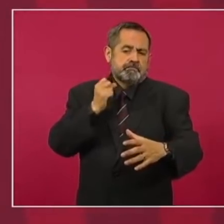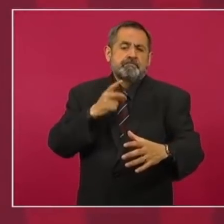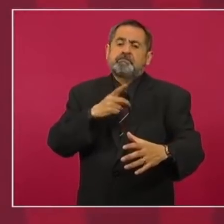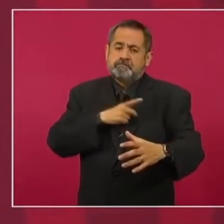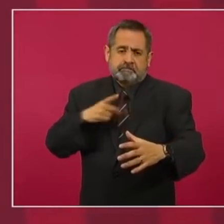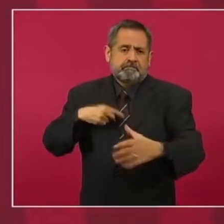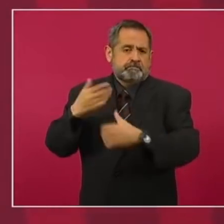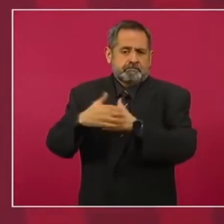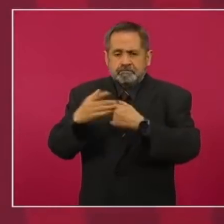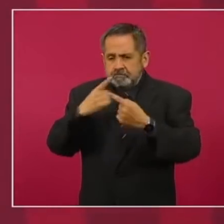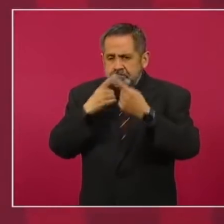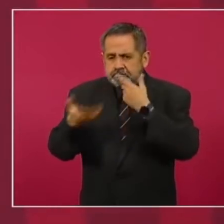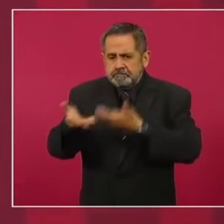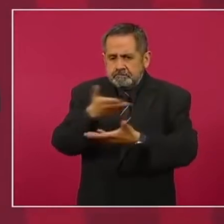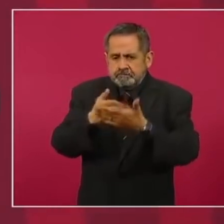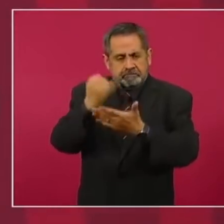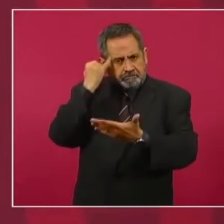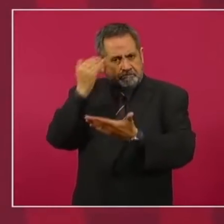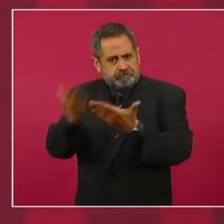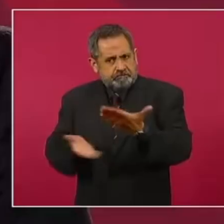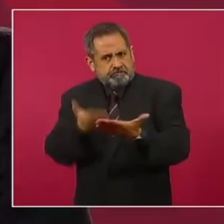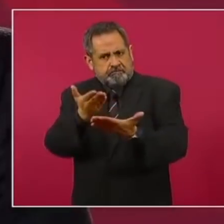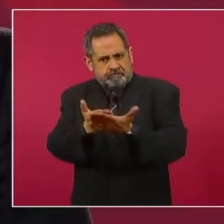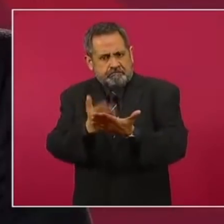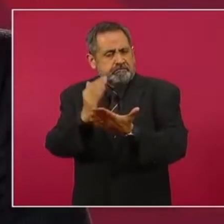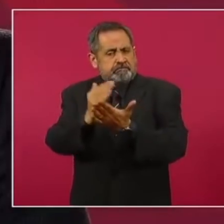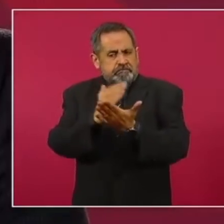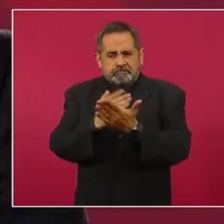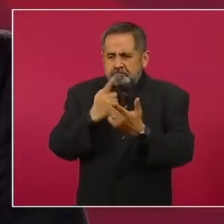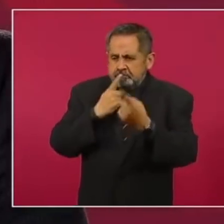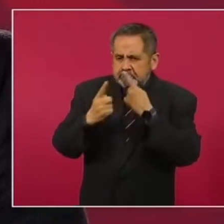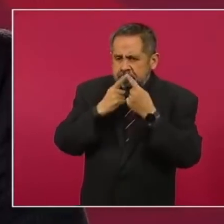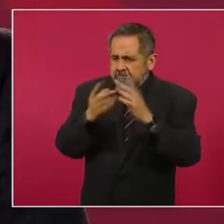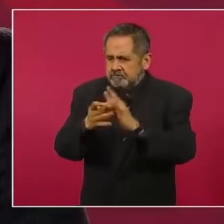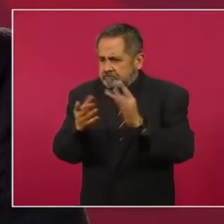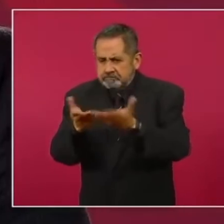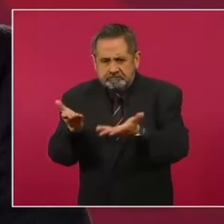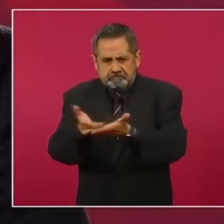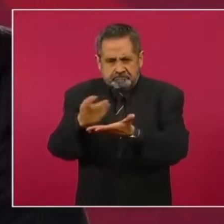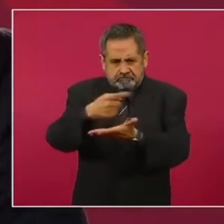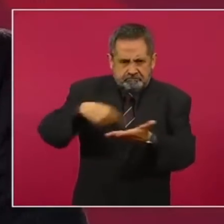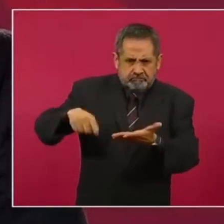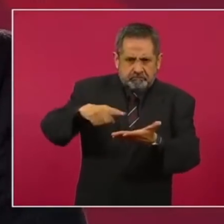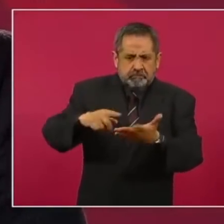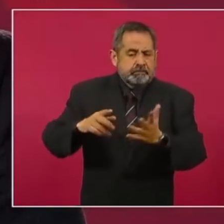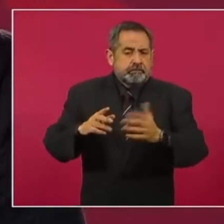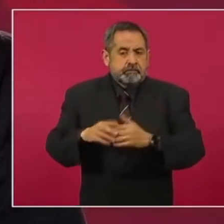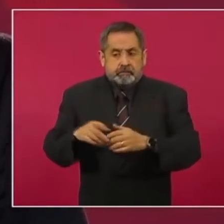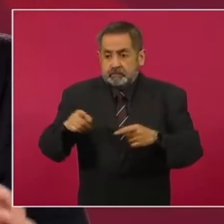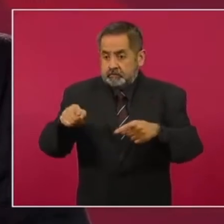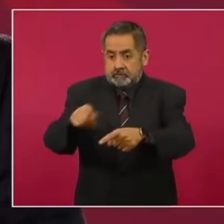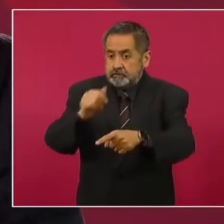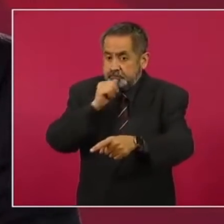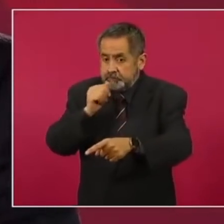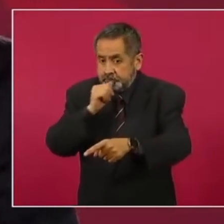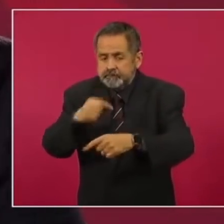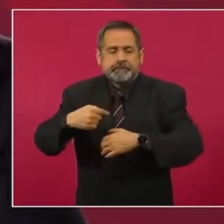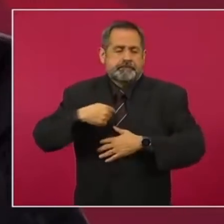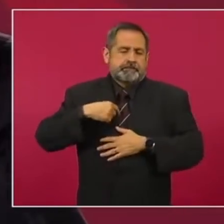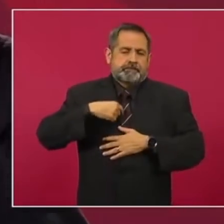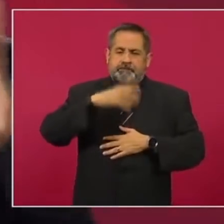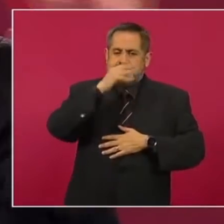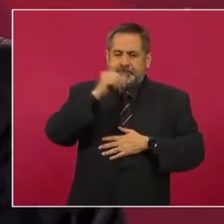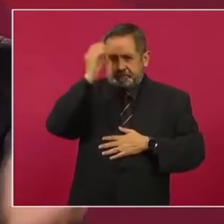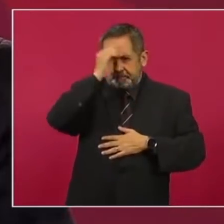que presentar una iniciativa y debatirla, y en tanto, pues yo no puedo andar opinando, ni